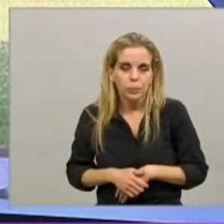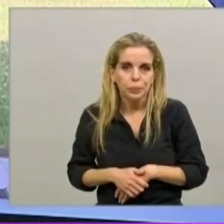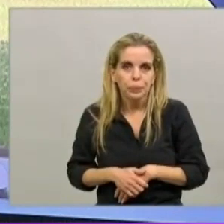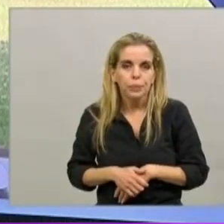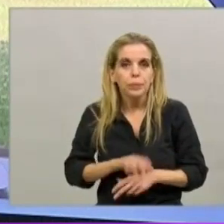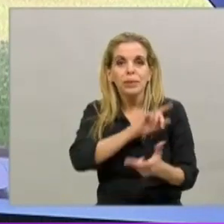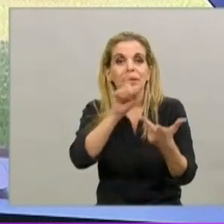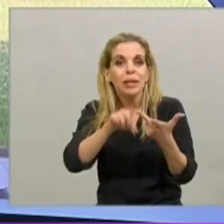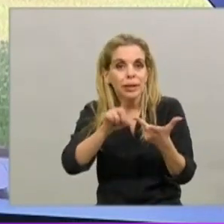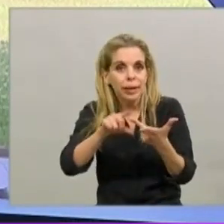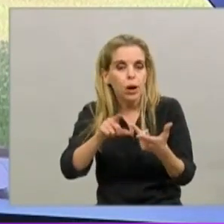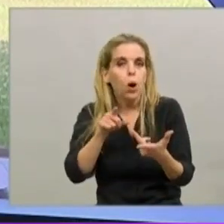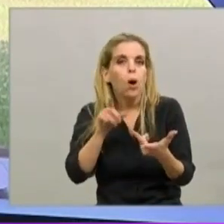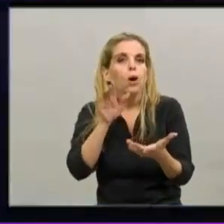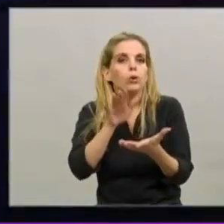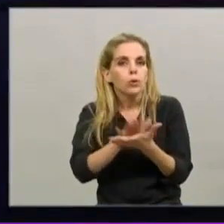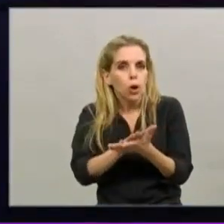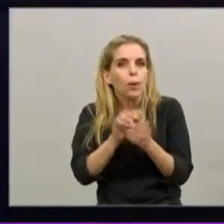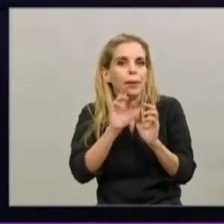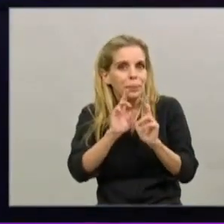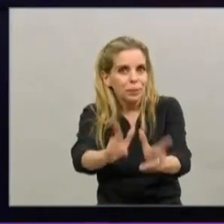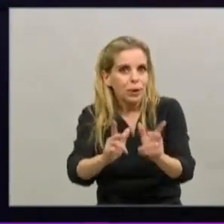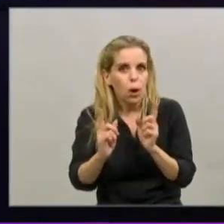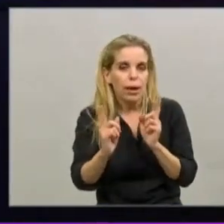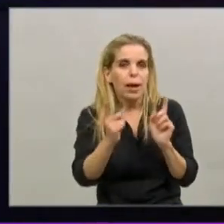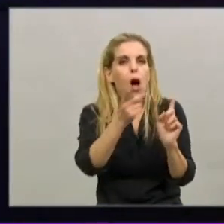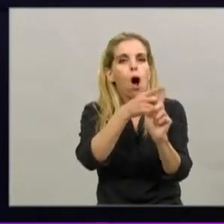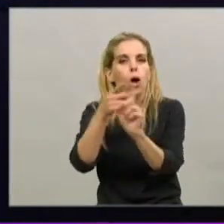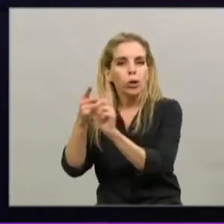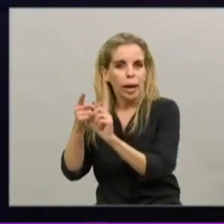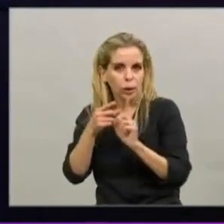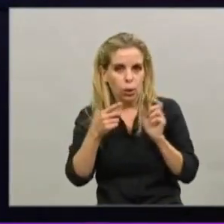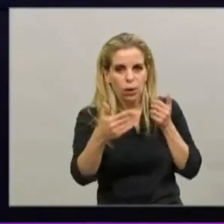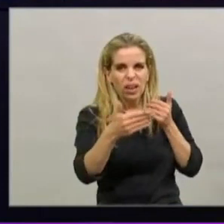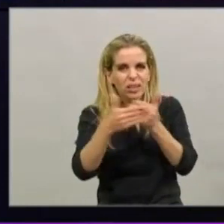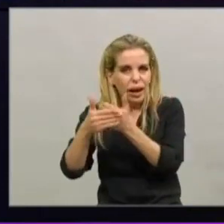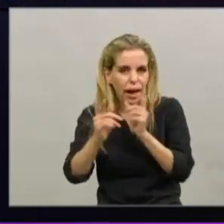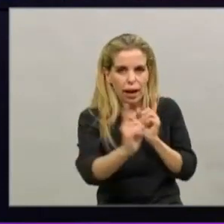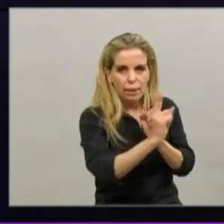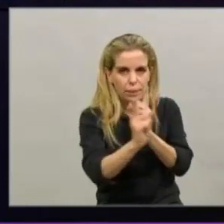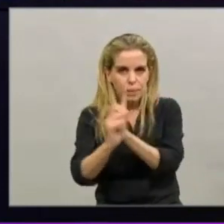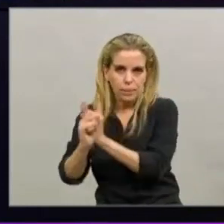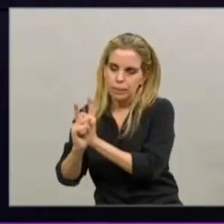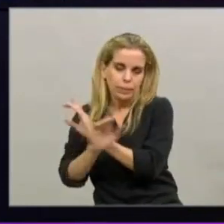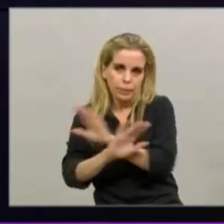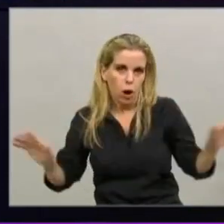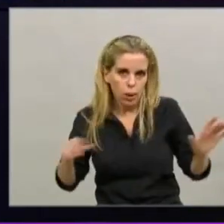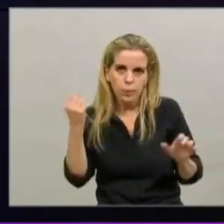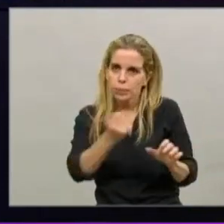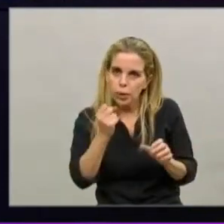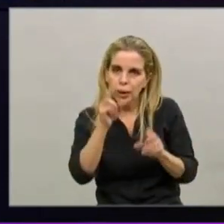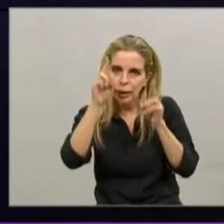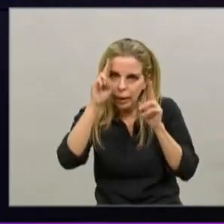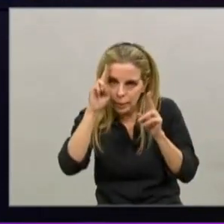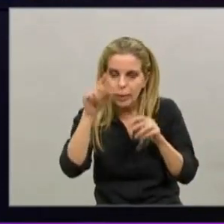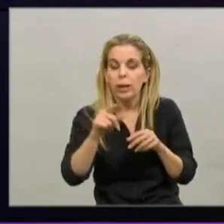restricción de los contactos personales, seguir promoviendo el distanciamiento. Y eso requiere más restricciones, dada la gravedad en la que estamos